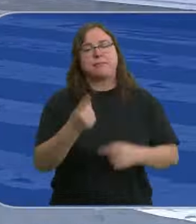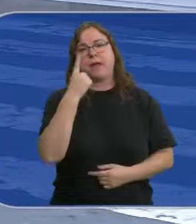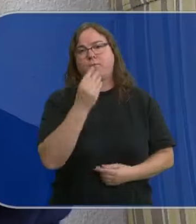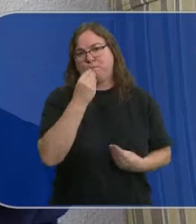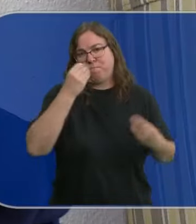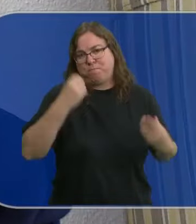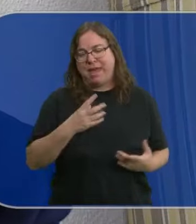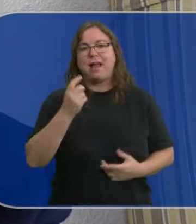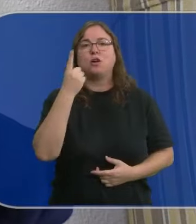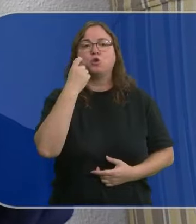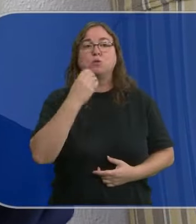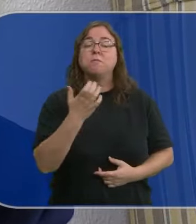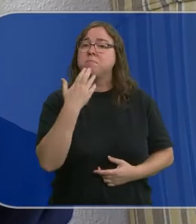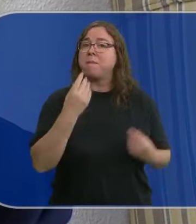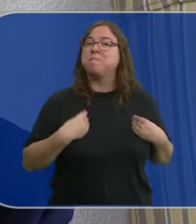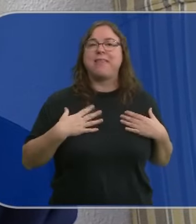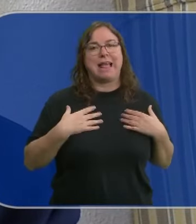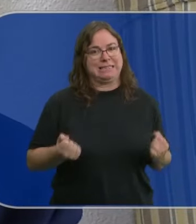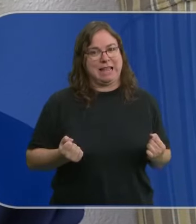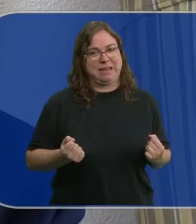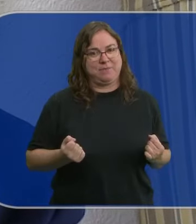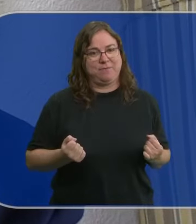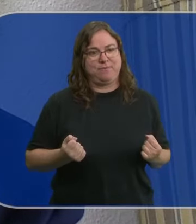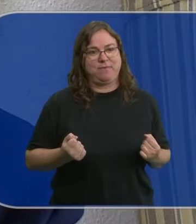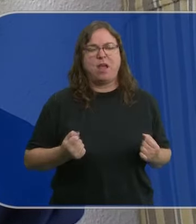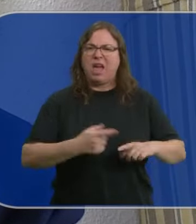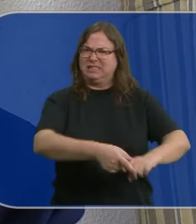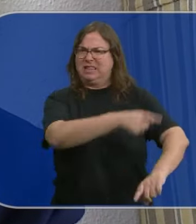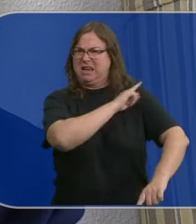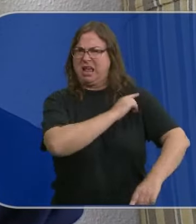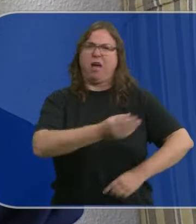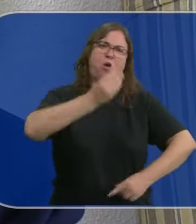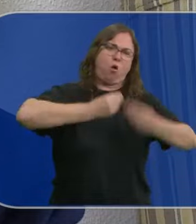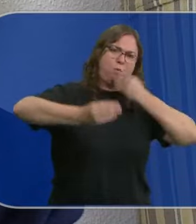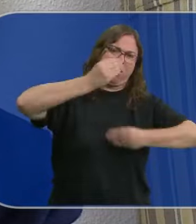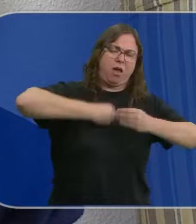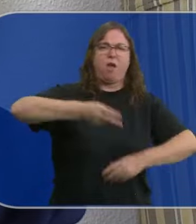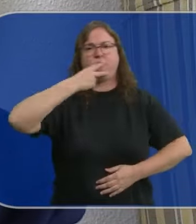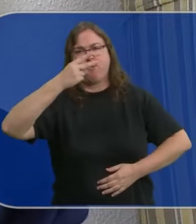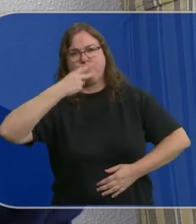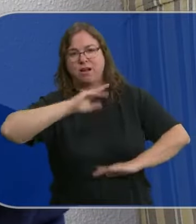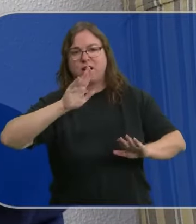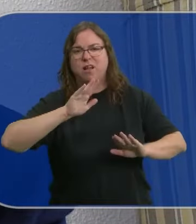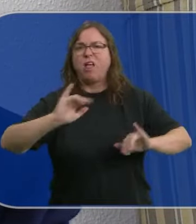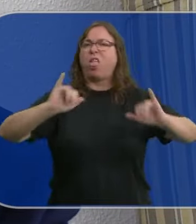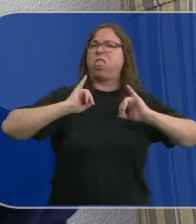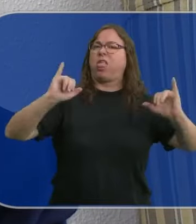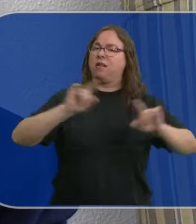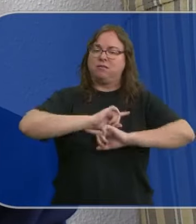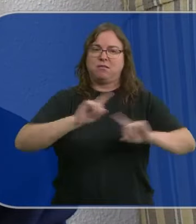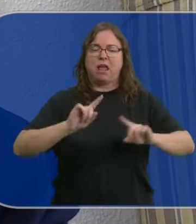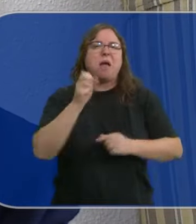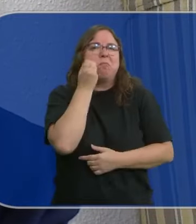buenos hábitos. Pues hacer una vida sana, no hacer excesos ni de comer, ni de fumar, ni andar por ahí,